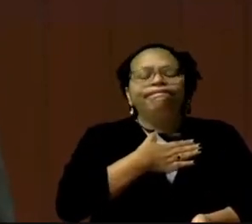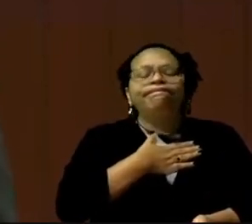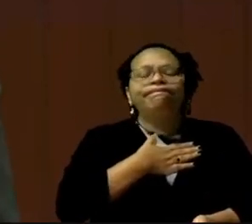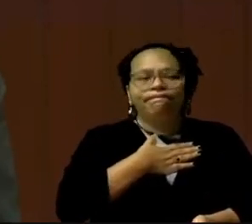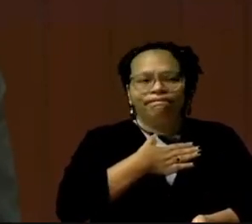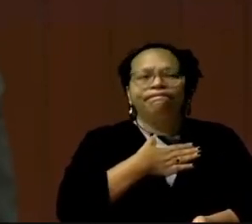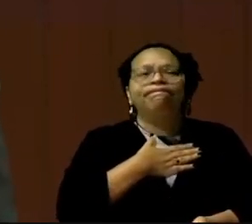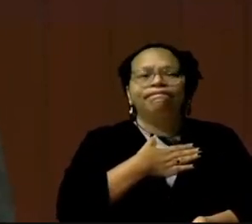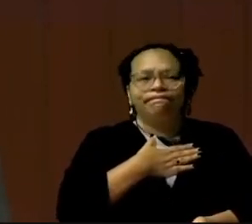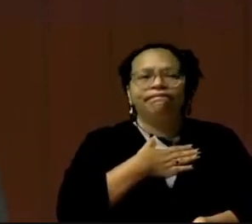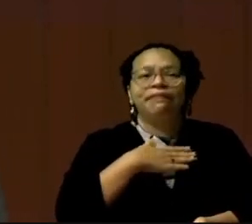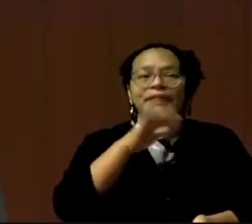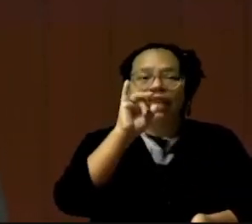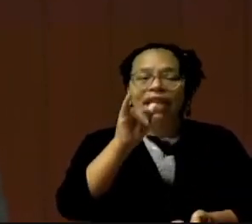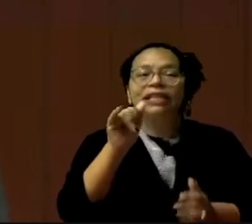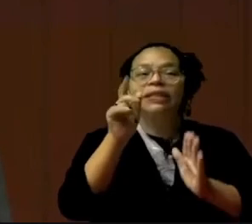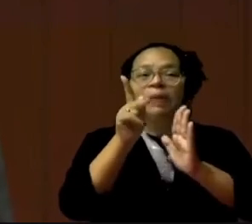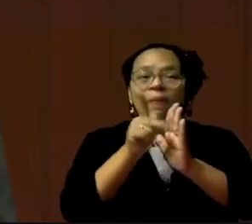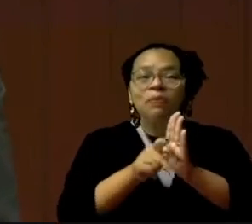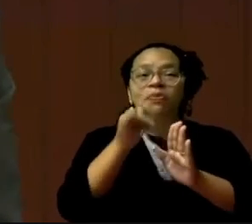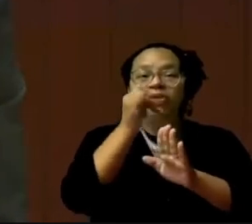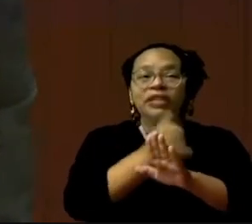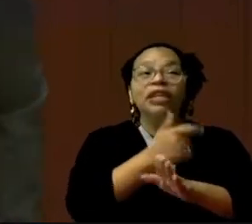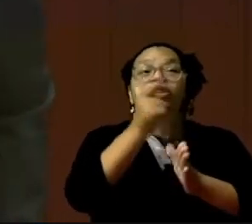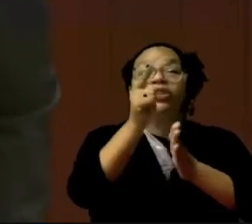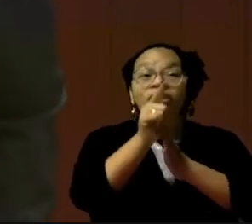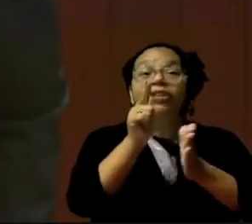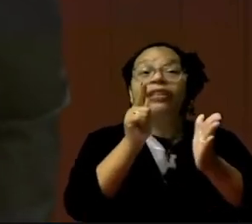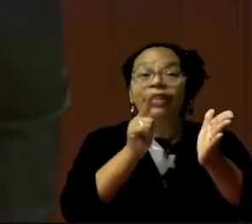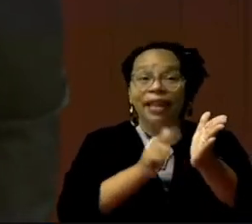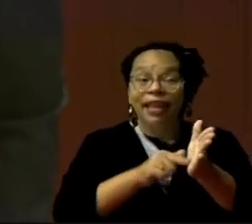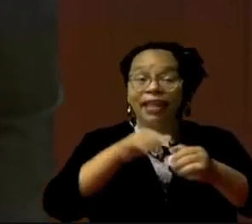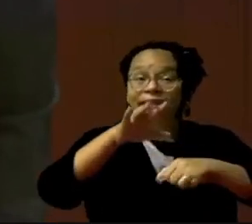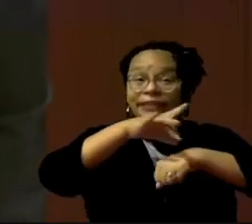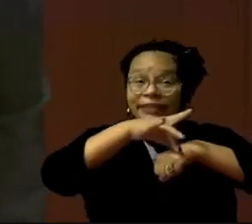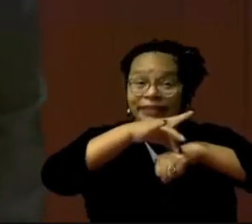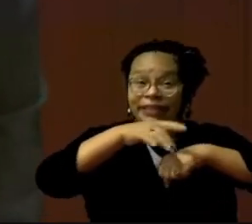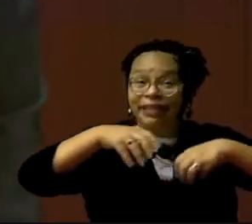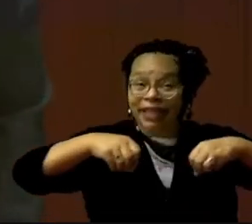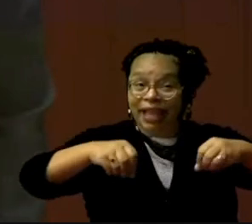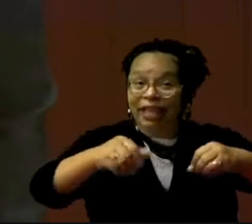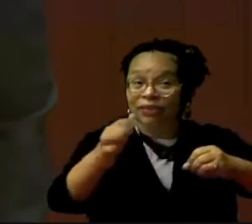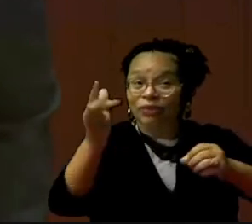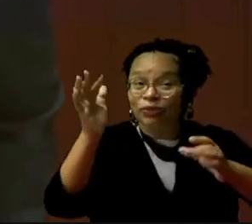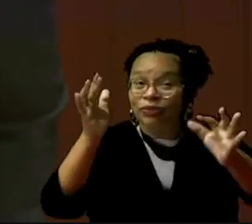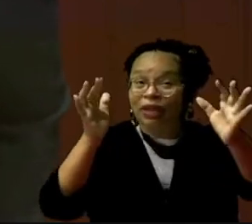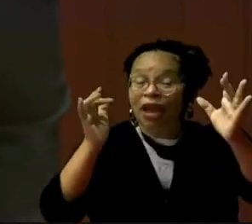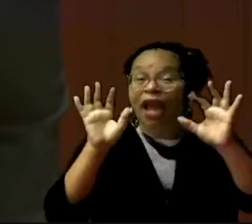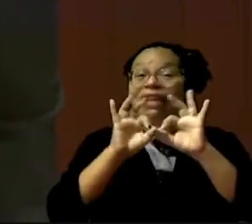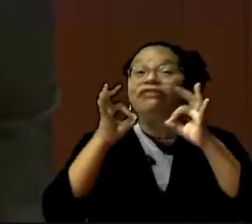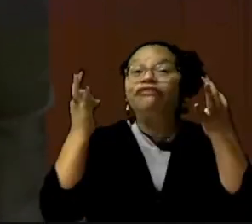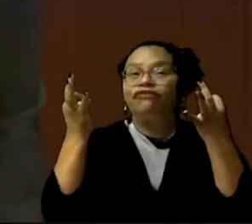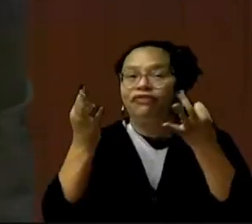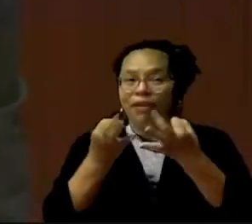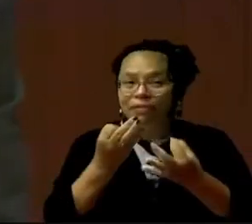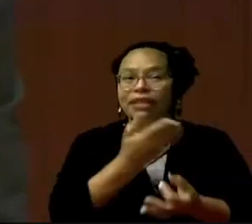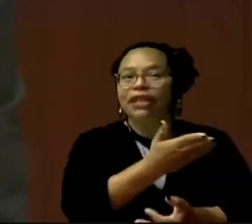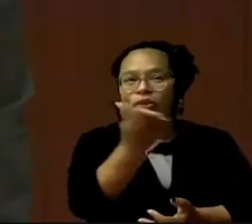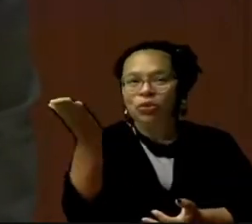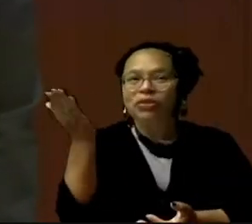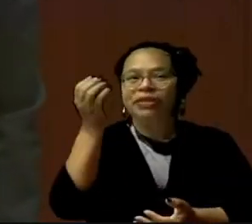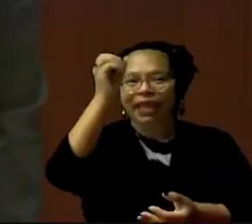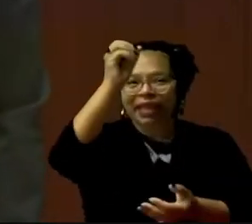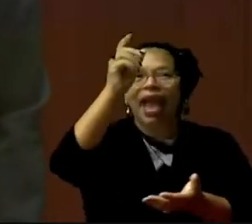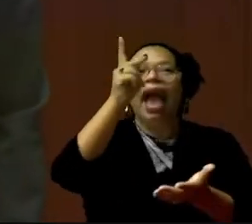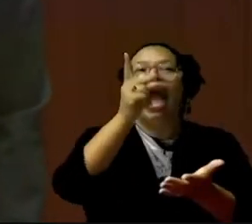ley de agricultura familiar. Que ustedes bondadosamente acogieron y también lo aprobaron a unanimidad.